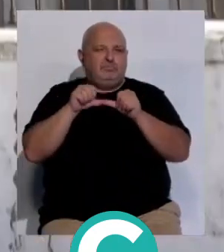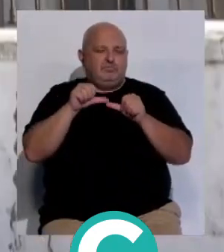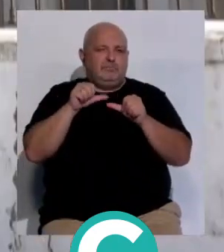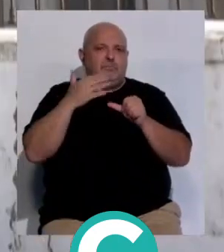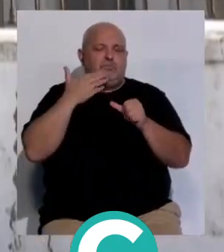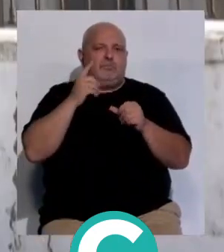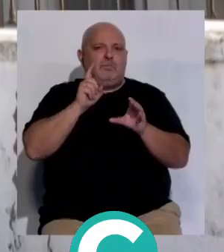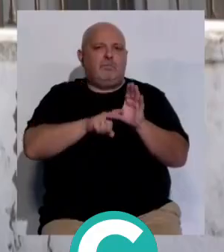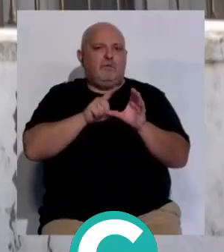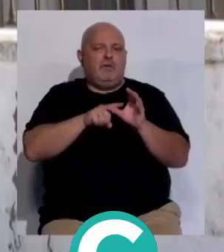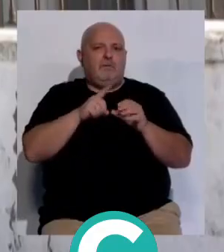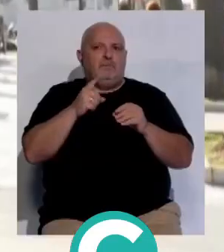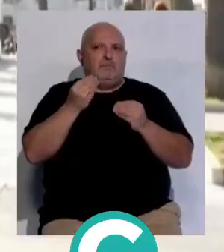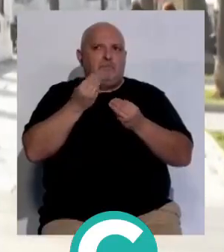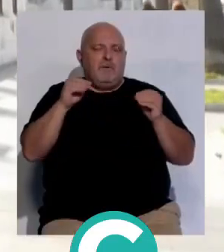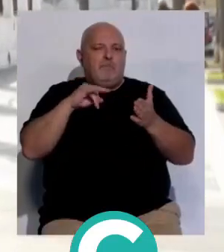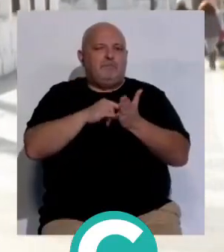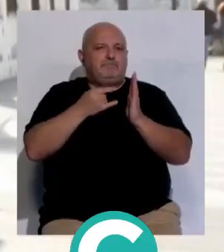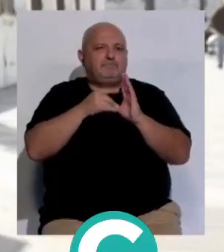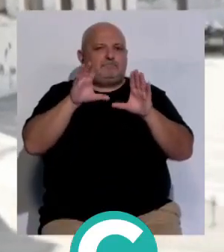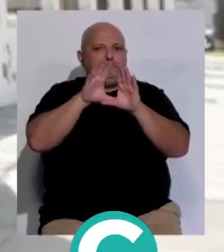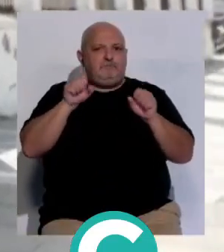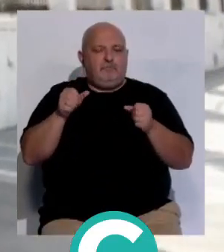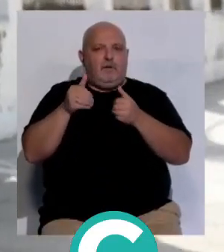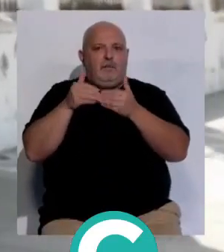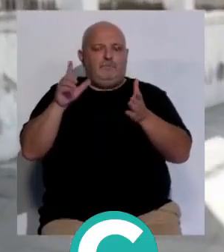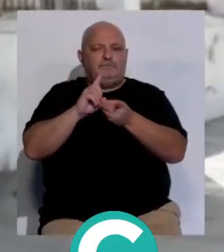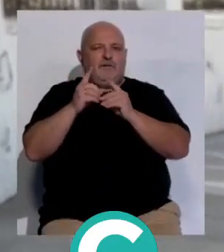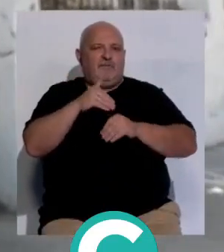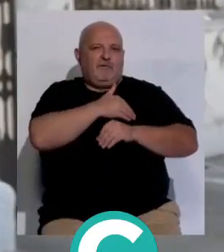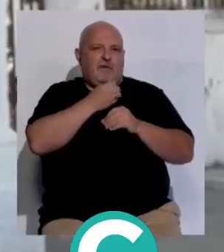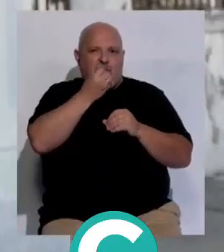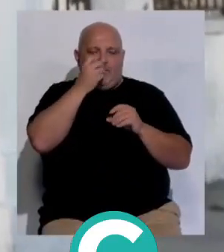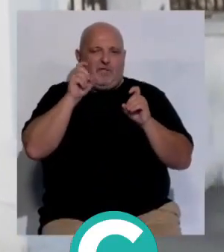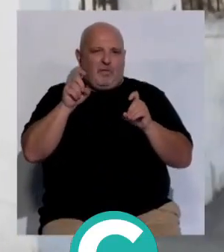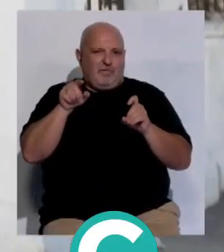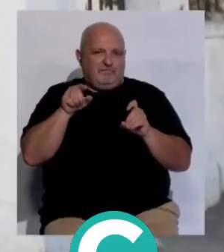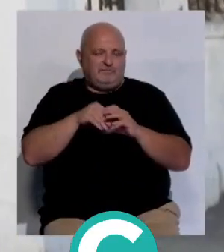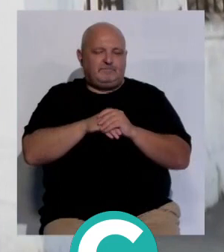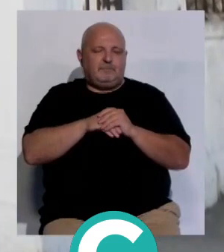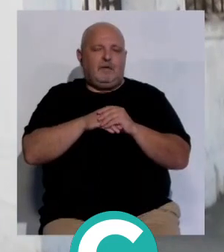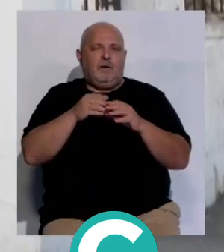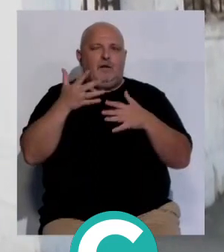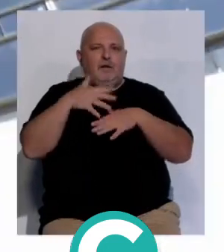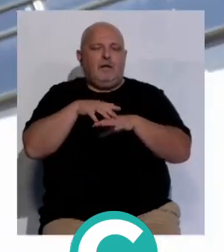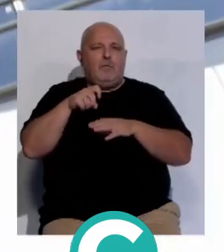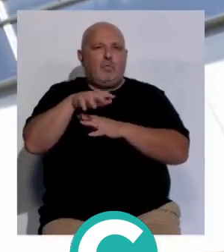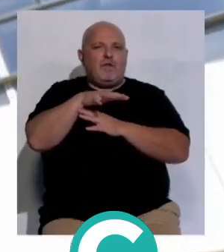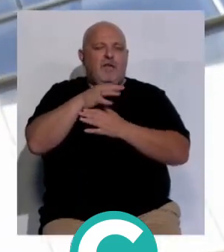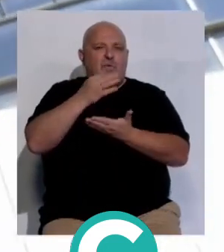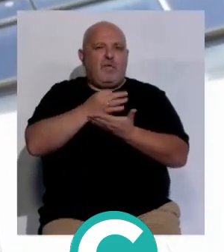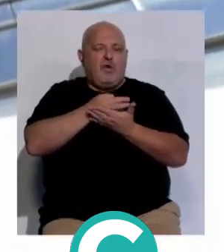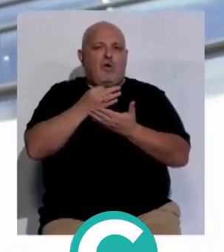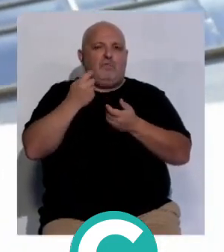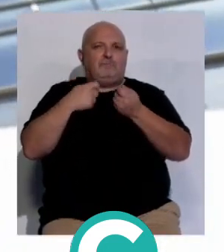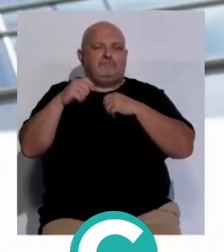como su participación para impulsar el proyecto de Valcárcel y su conversión en facultad de ciencias de la educación la integración puerto-ciudad o